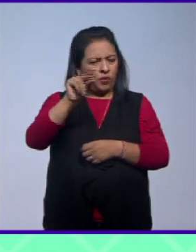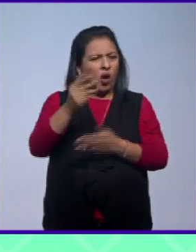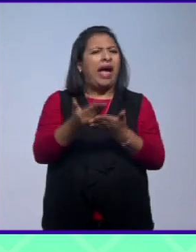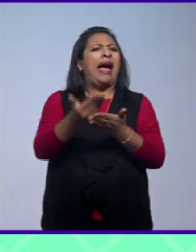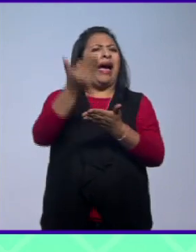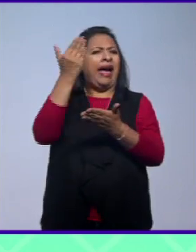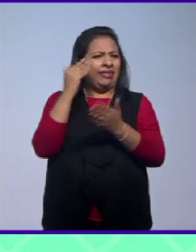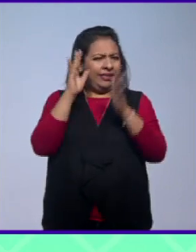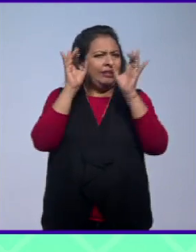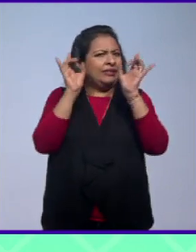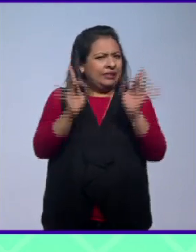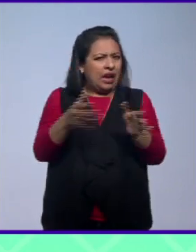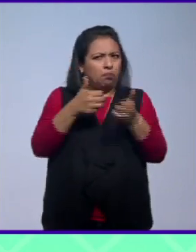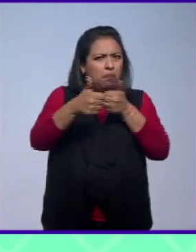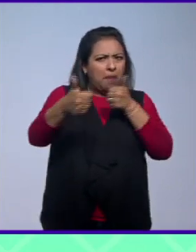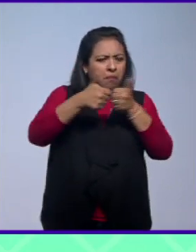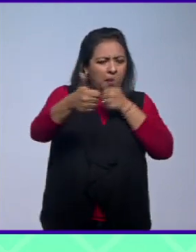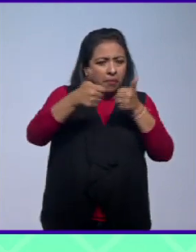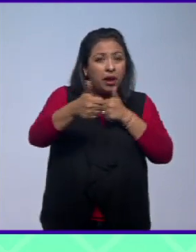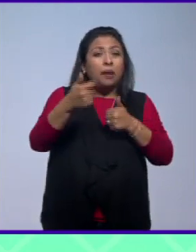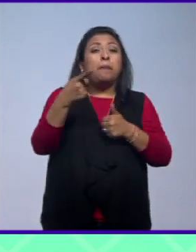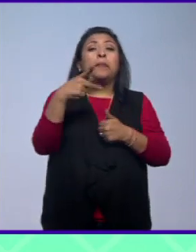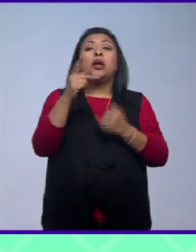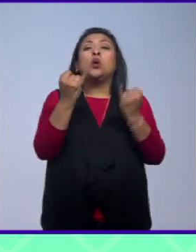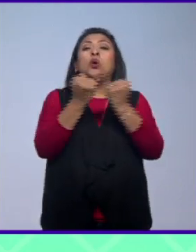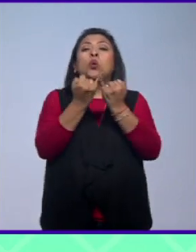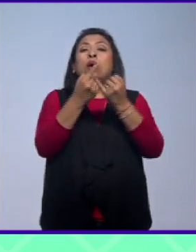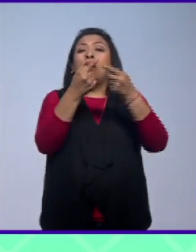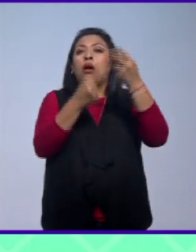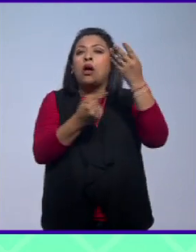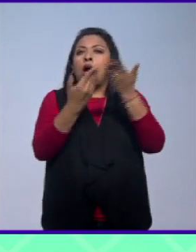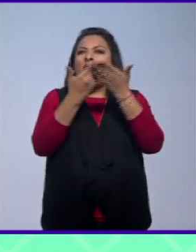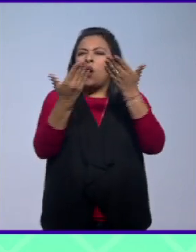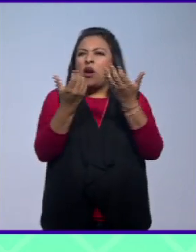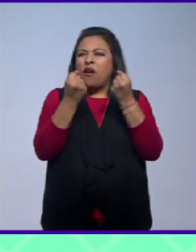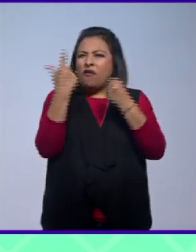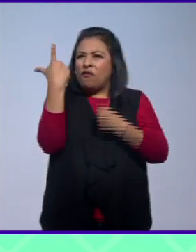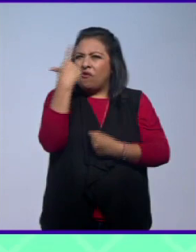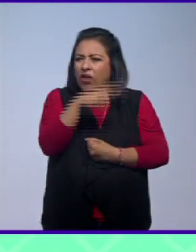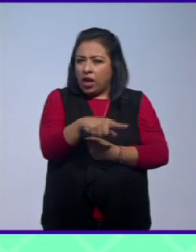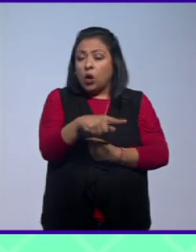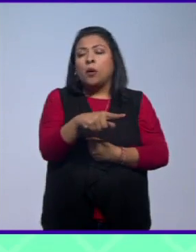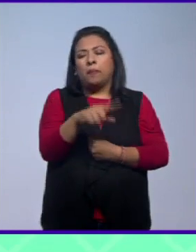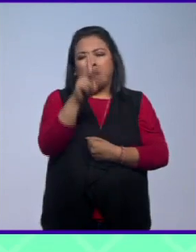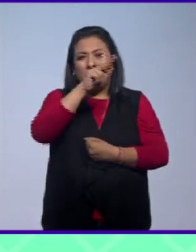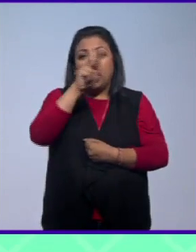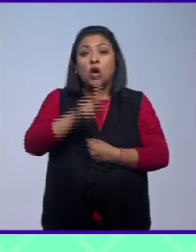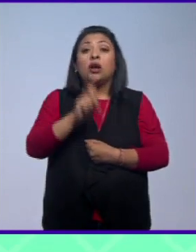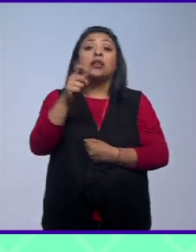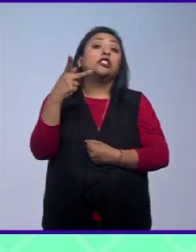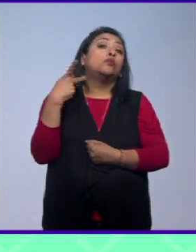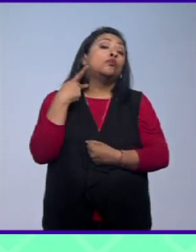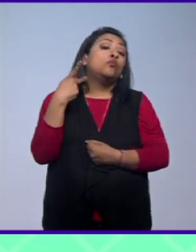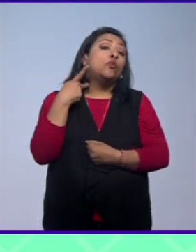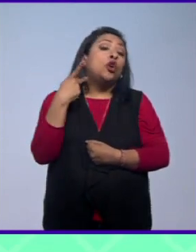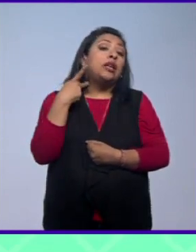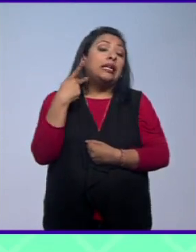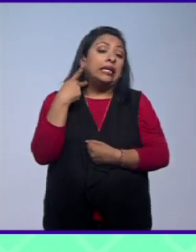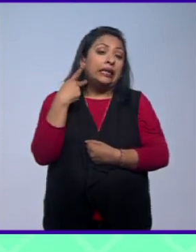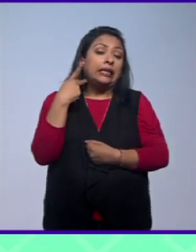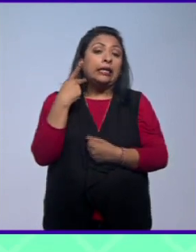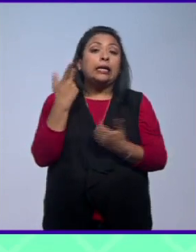ahora hay muchas muchas cuestiones que también hacen que se intensifique y se profundice esto y es la política de